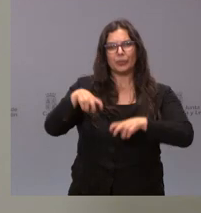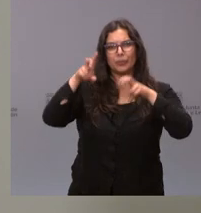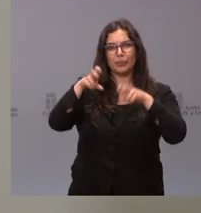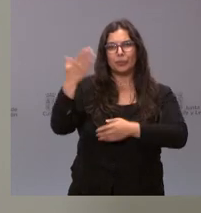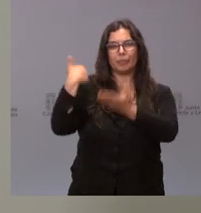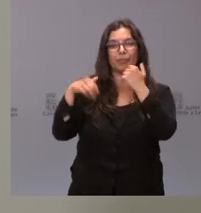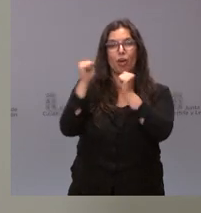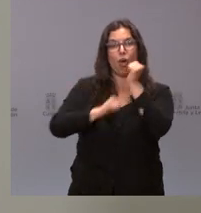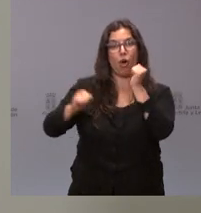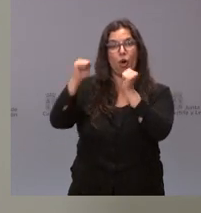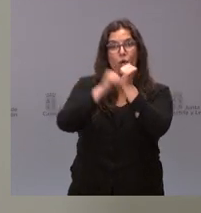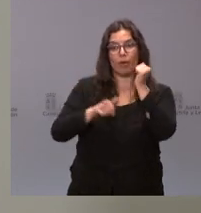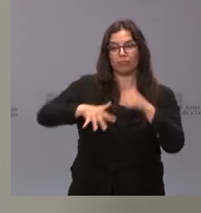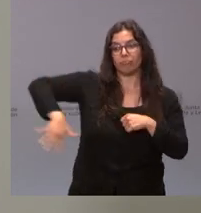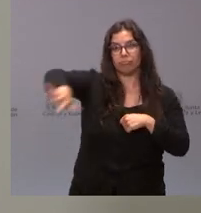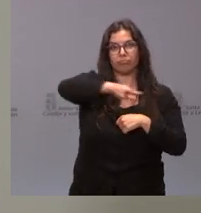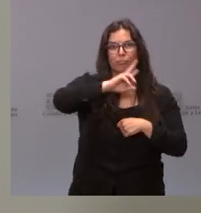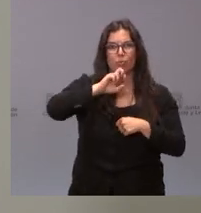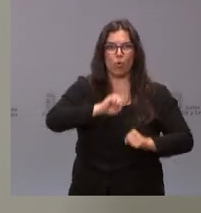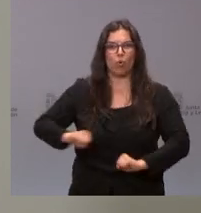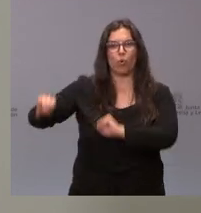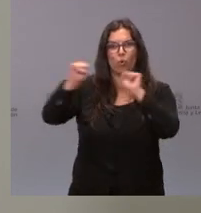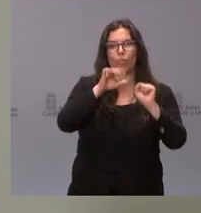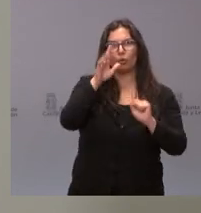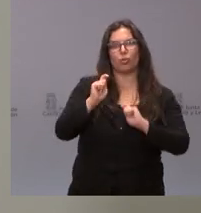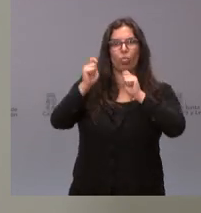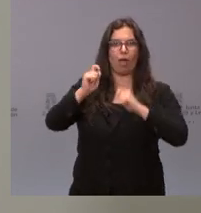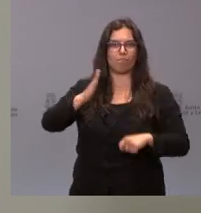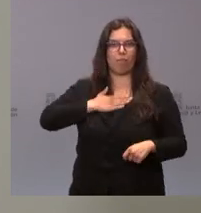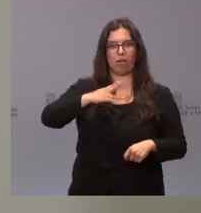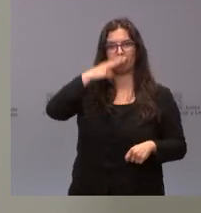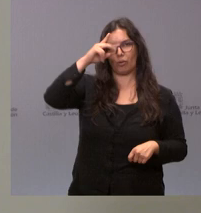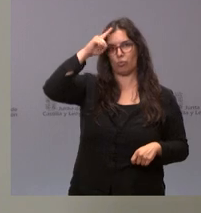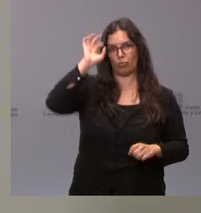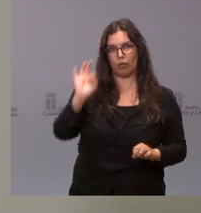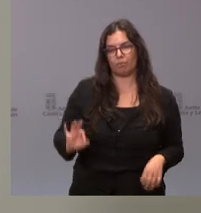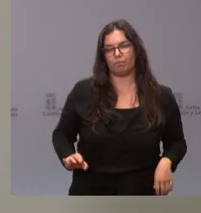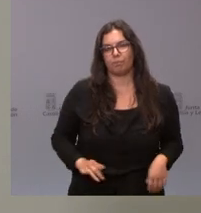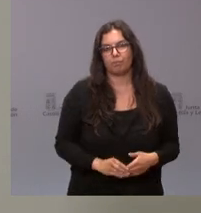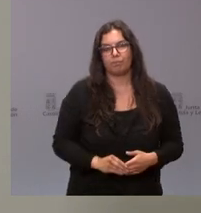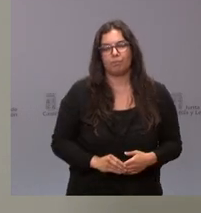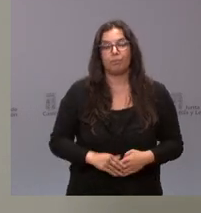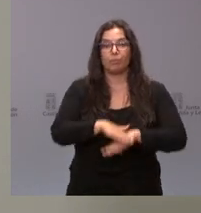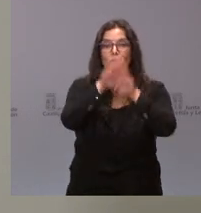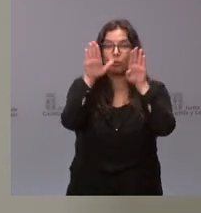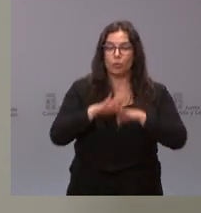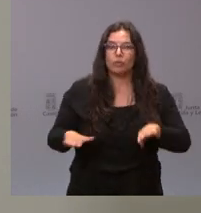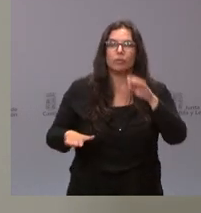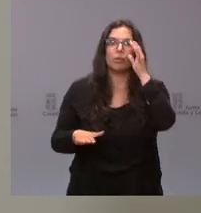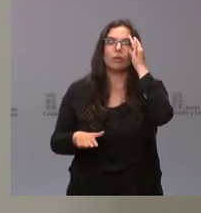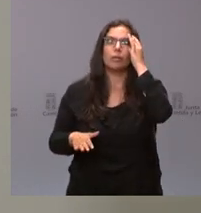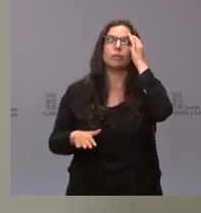configurado un espacio digno de protección, que es lo que se hace en este ámbito. Finalmente, y una última